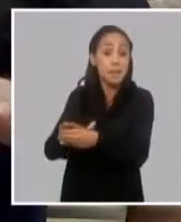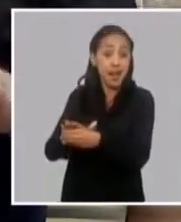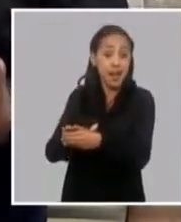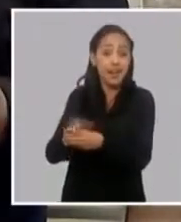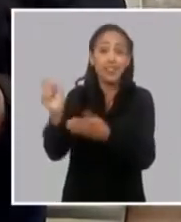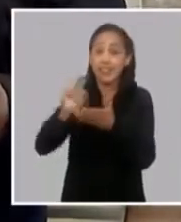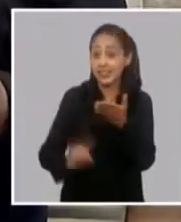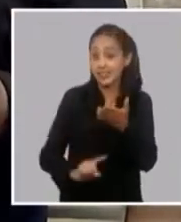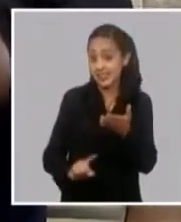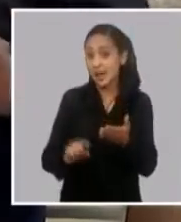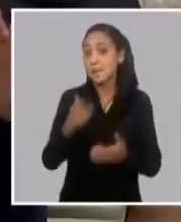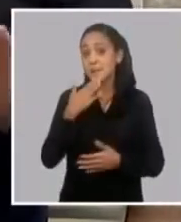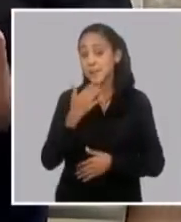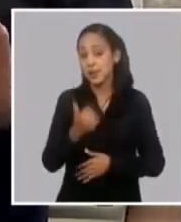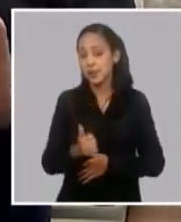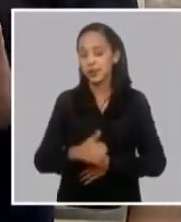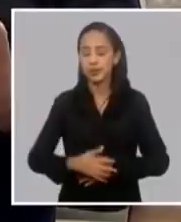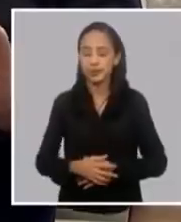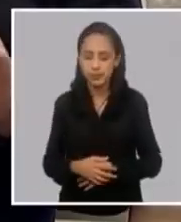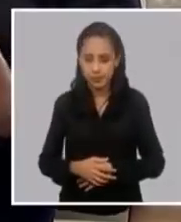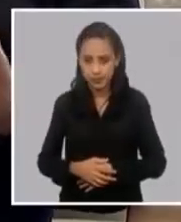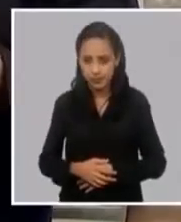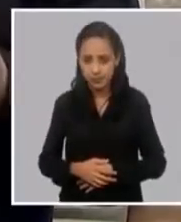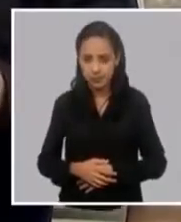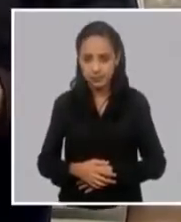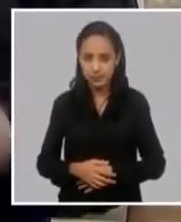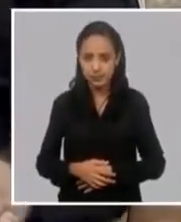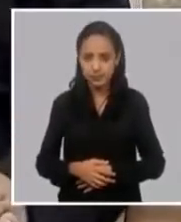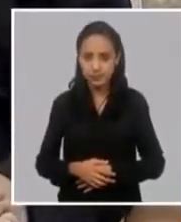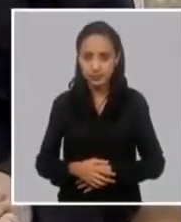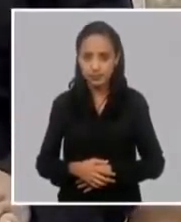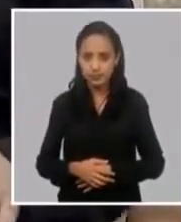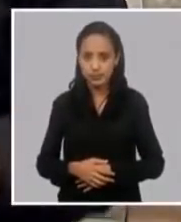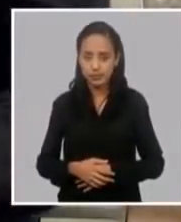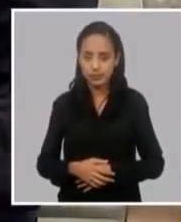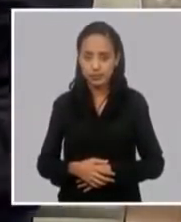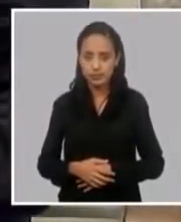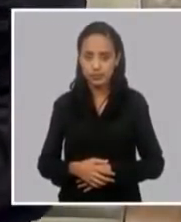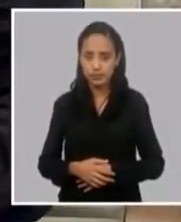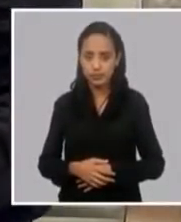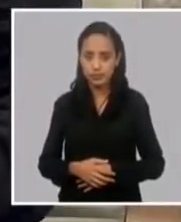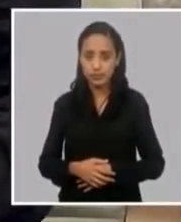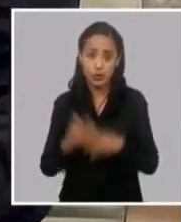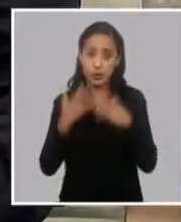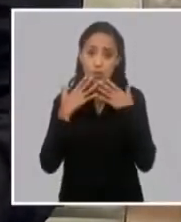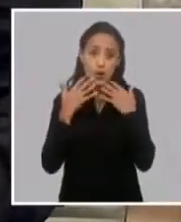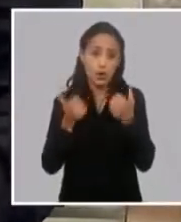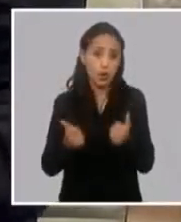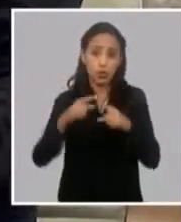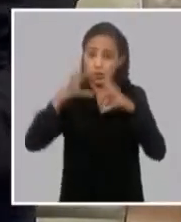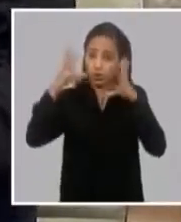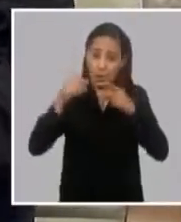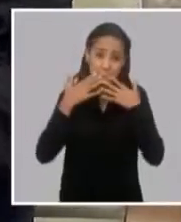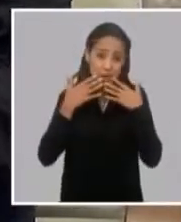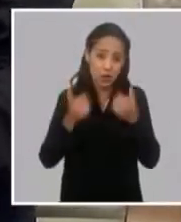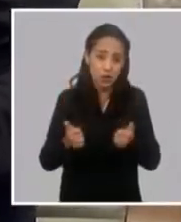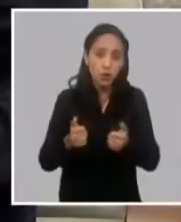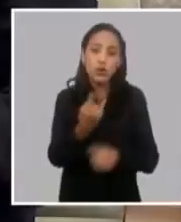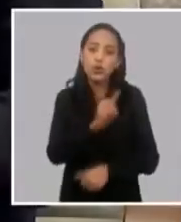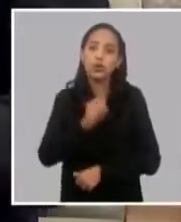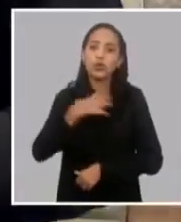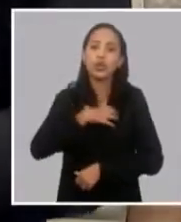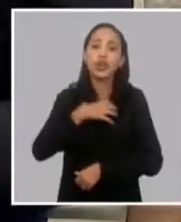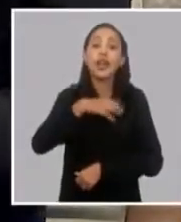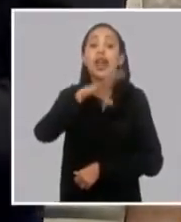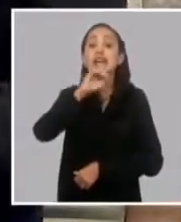cosa que tengamos, de reserva es una garantía. Y la garantía total es cuando tengamos los 500. Ahora, ¿cómo funciona